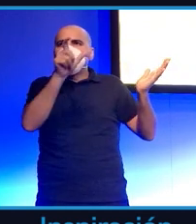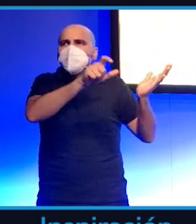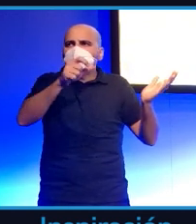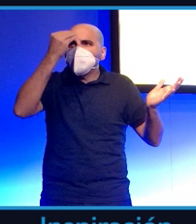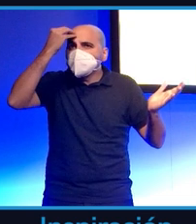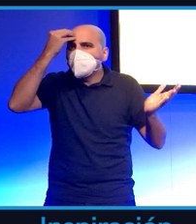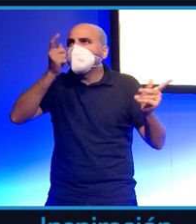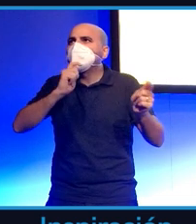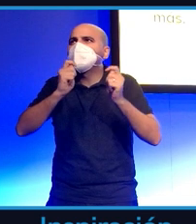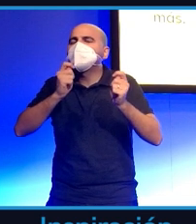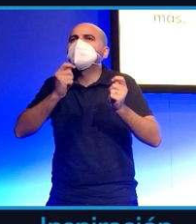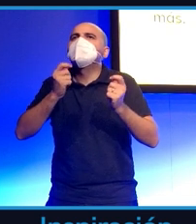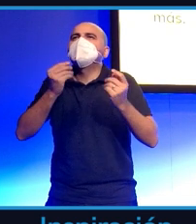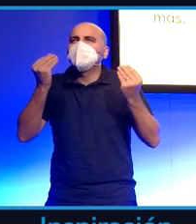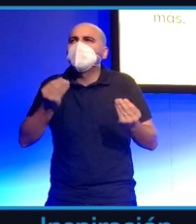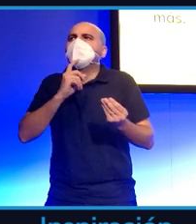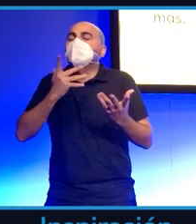telespectador, el consumidor.